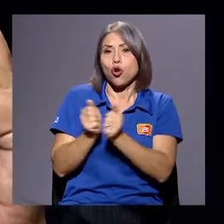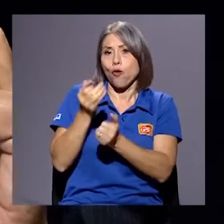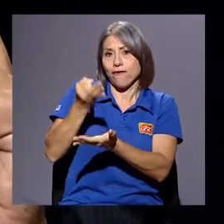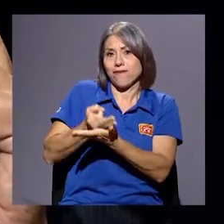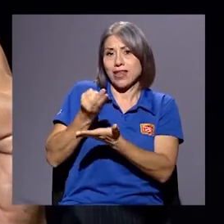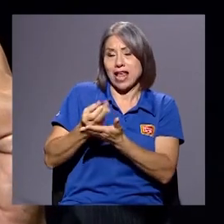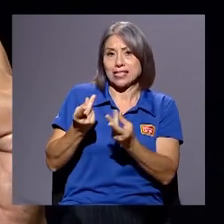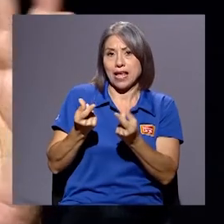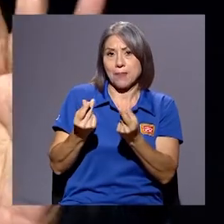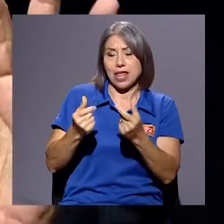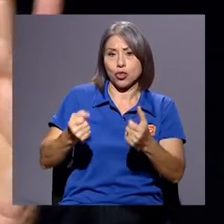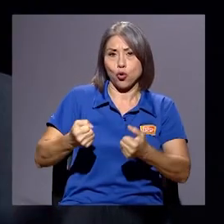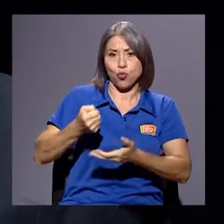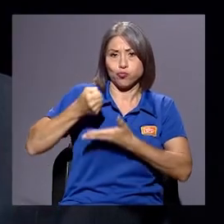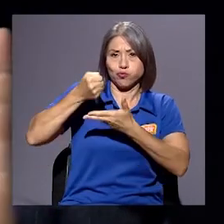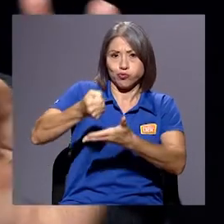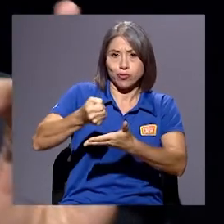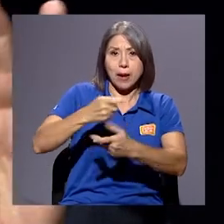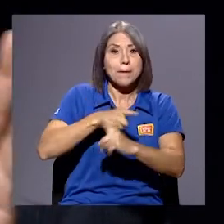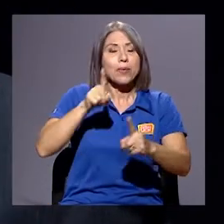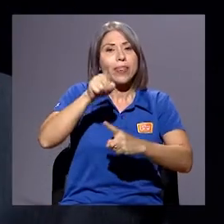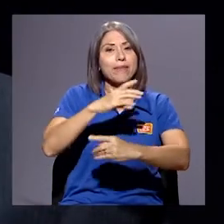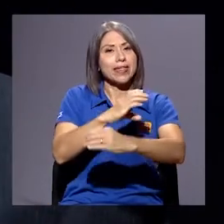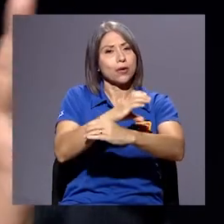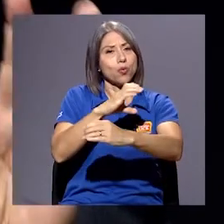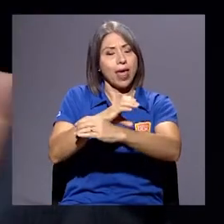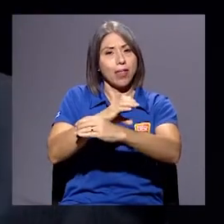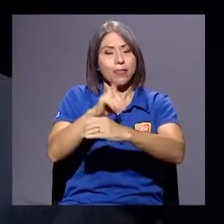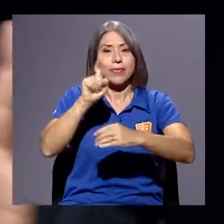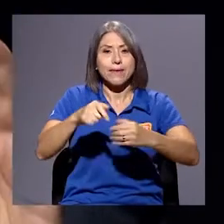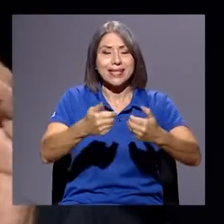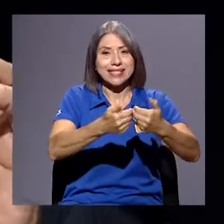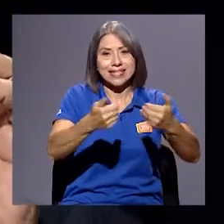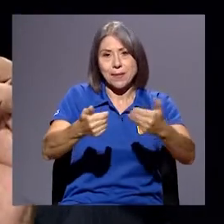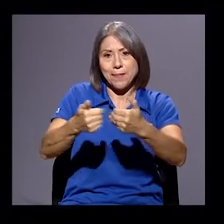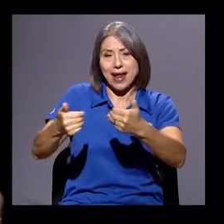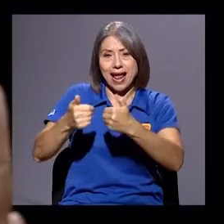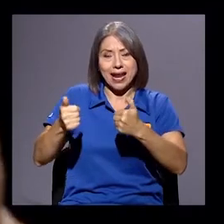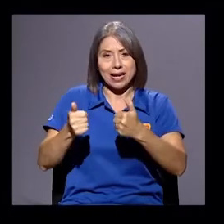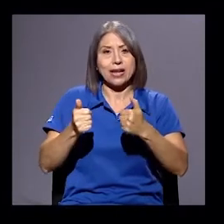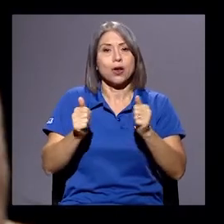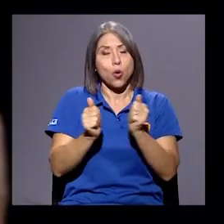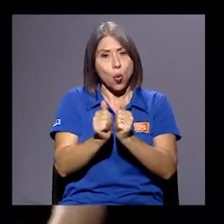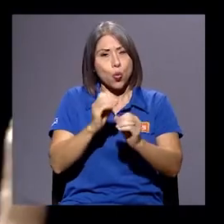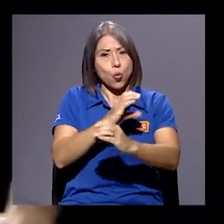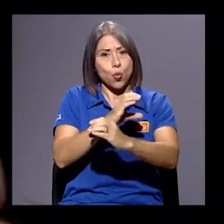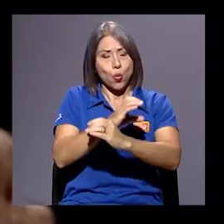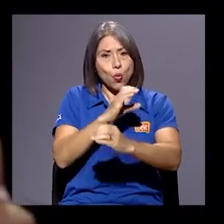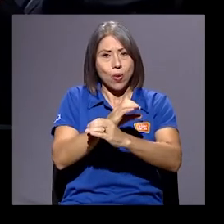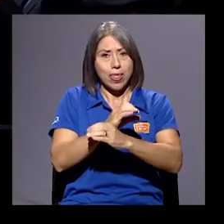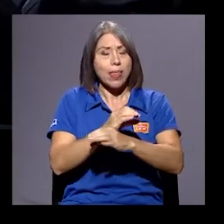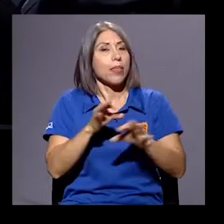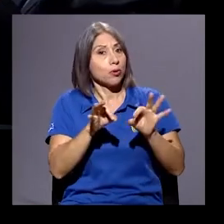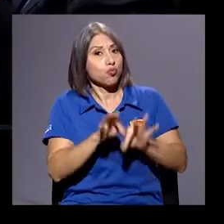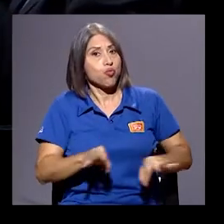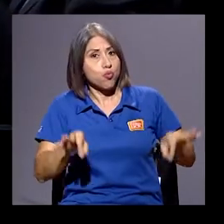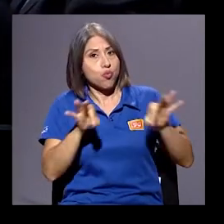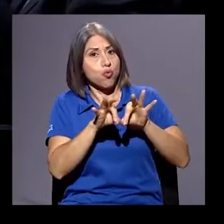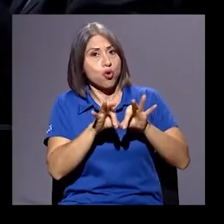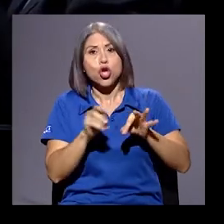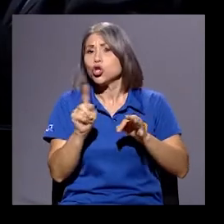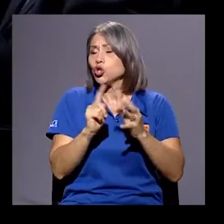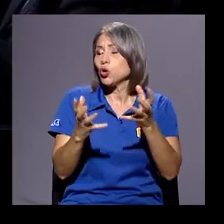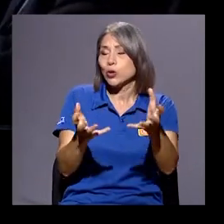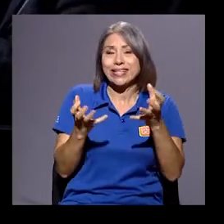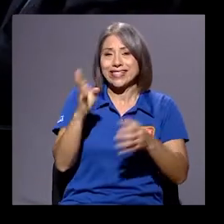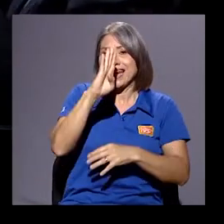pero por eso hay que tener cuidado y separar las cosas aquí con claridad. Es muy valioso. Porque no quisiera nunca, y sobre todo esta